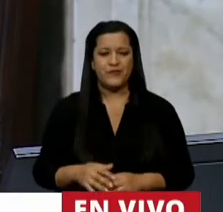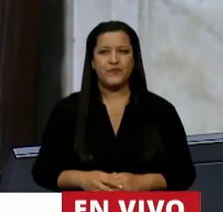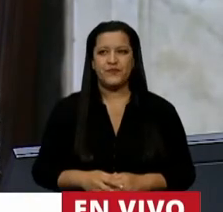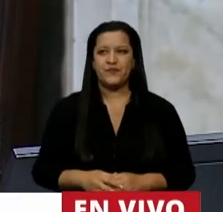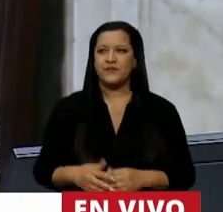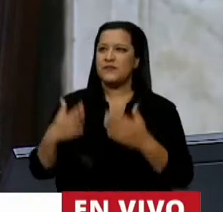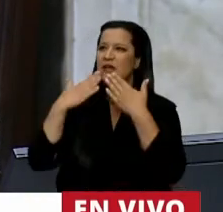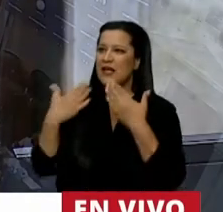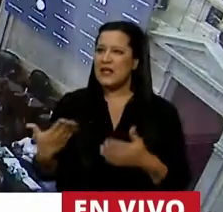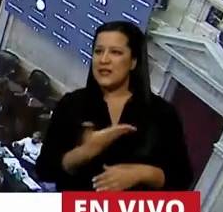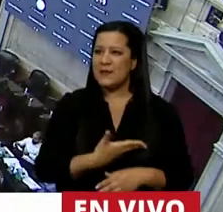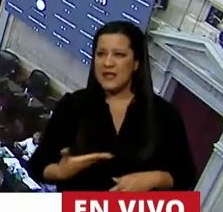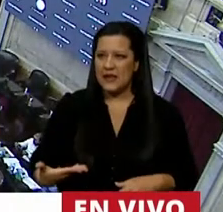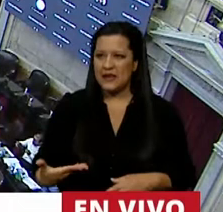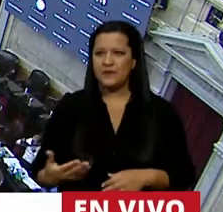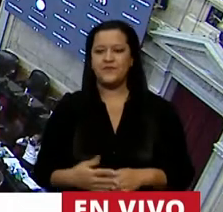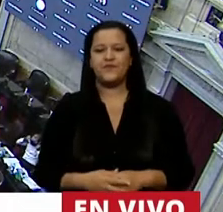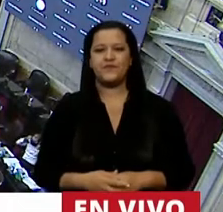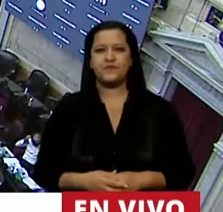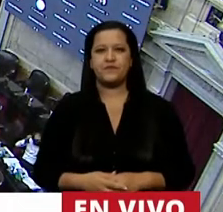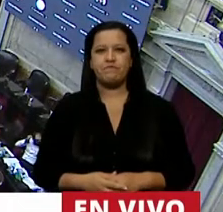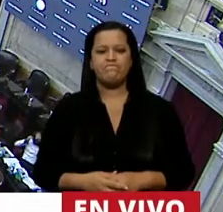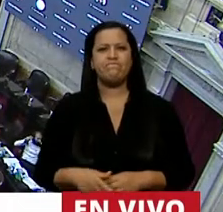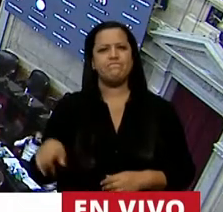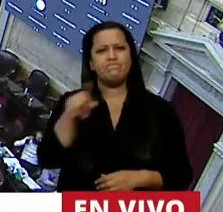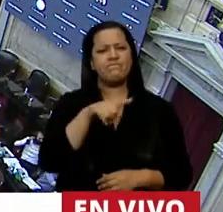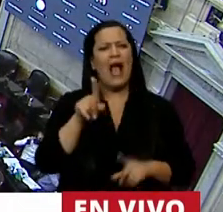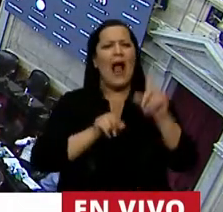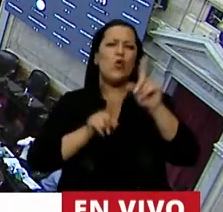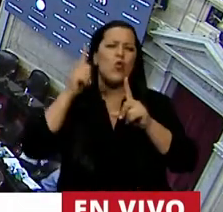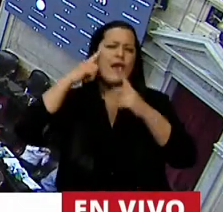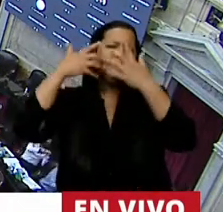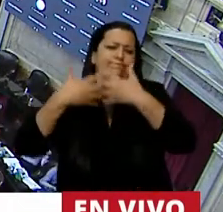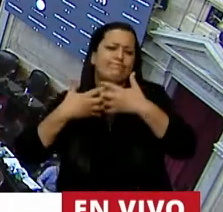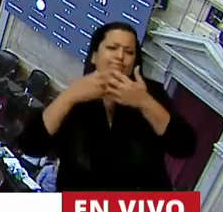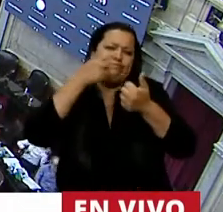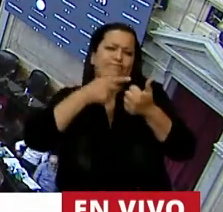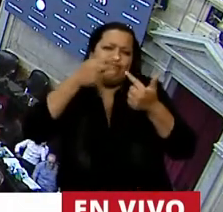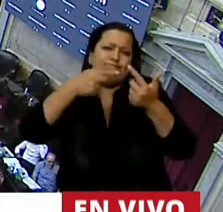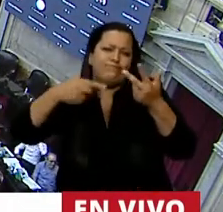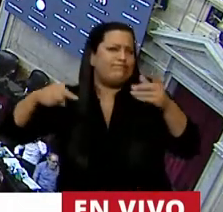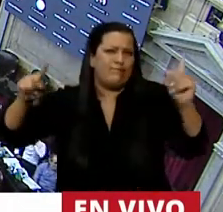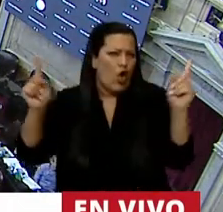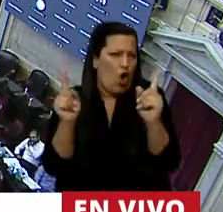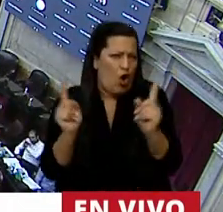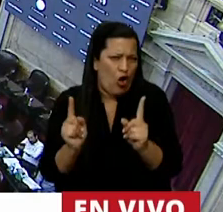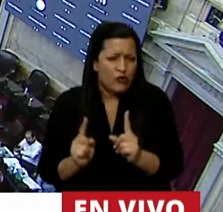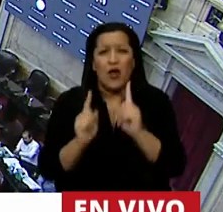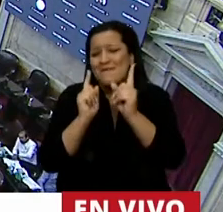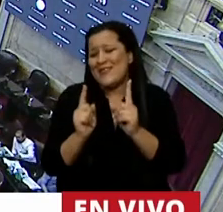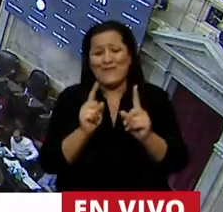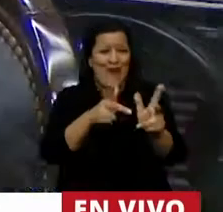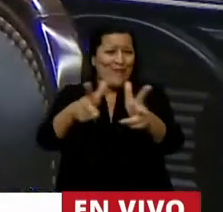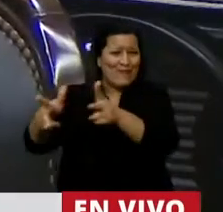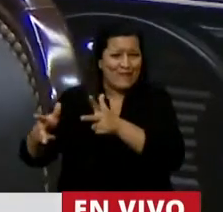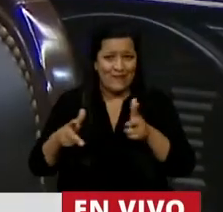Gracias, Presidente. Algunas reflexiones breves en la línea de lo que se viene diciendo.